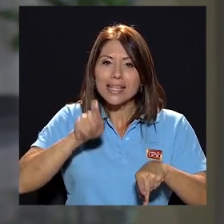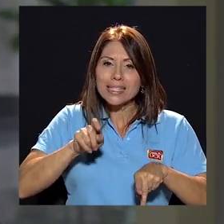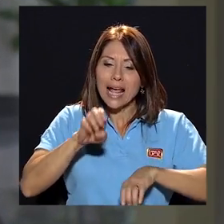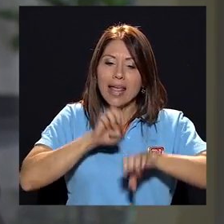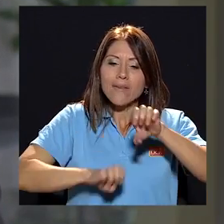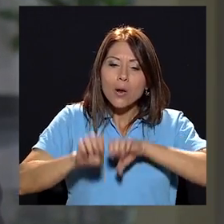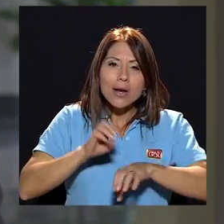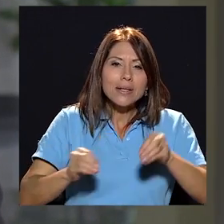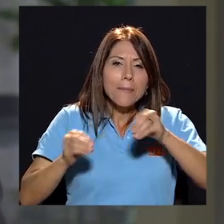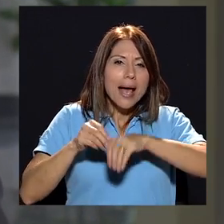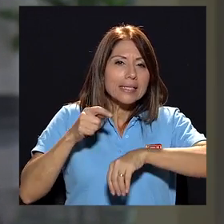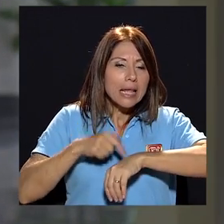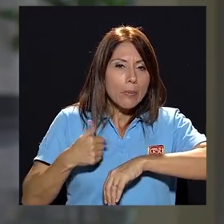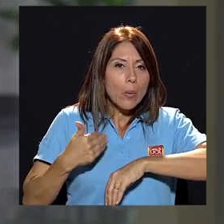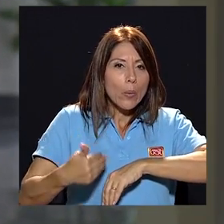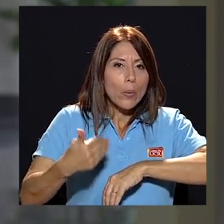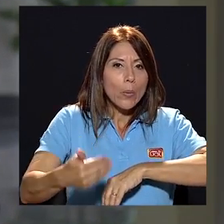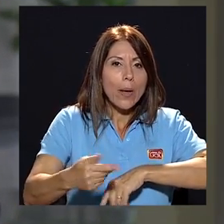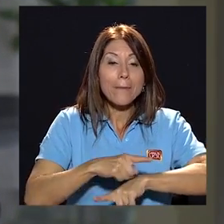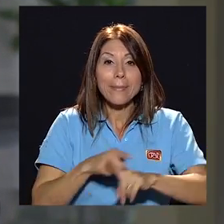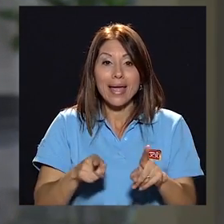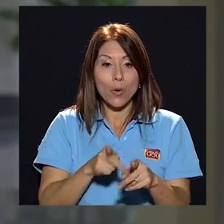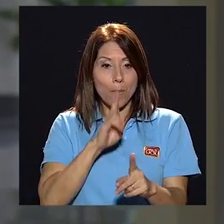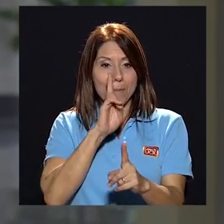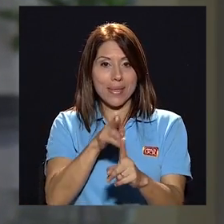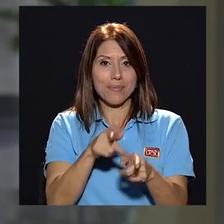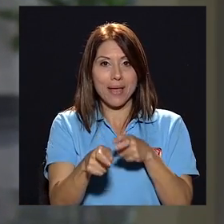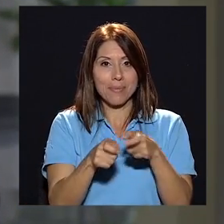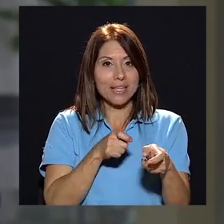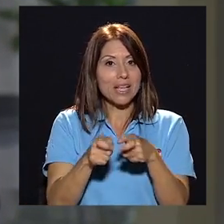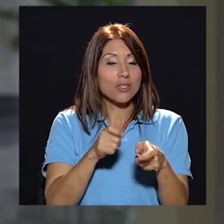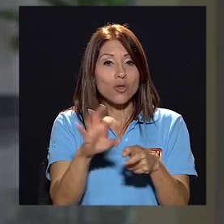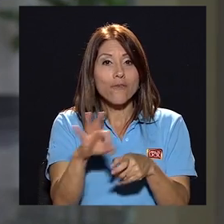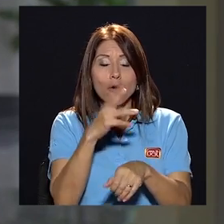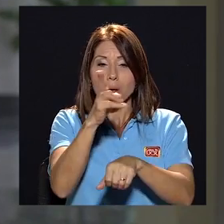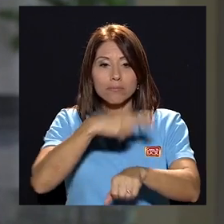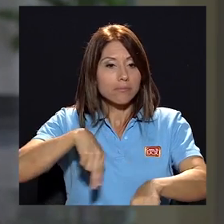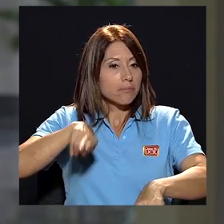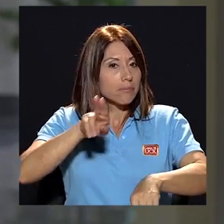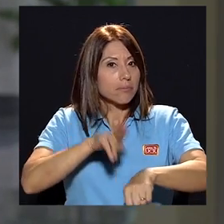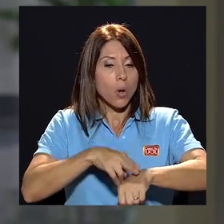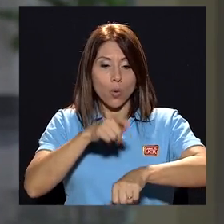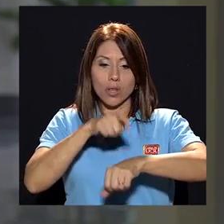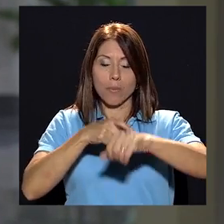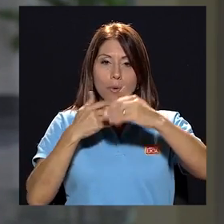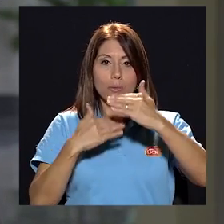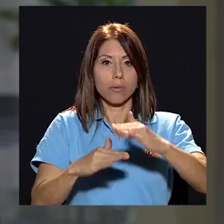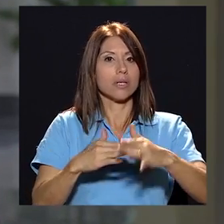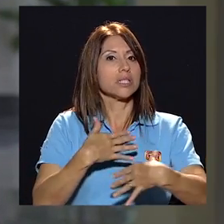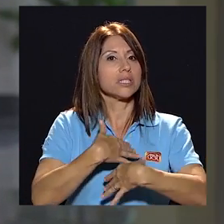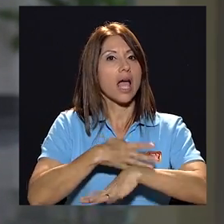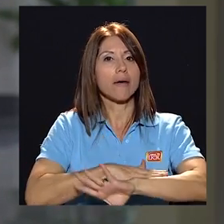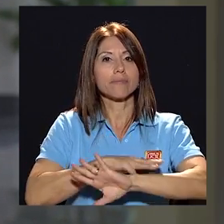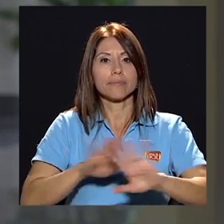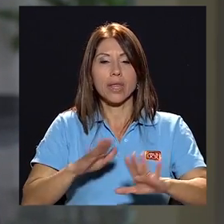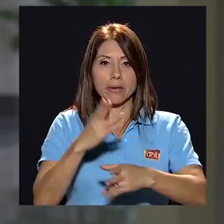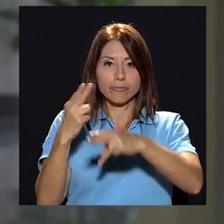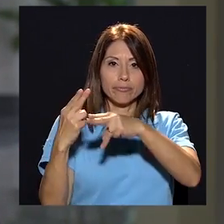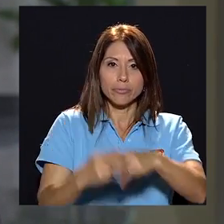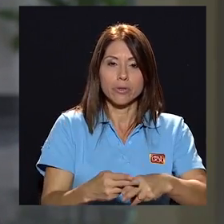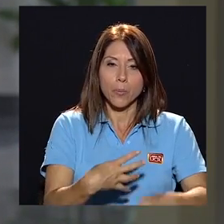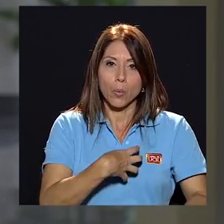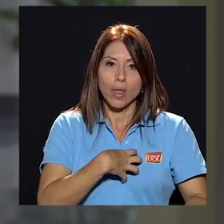un poquito más en el tiempo. Pero sí que sea la administración quien de oficio en determinado plazo lo realice.